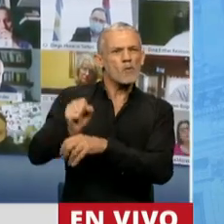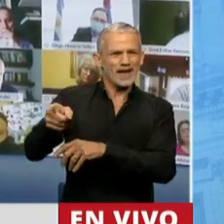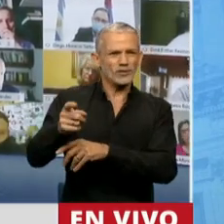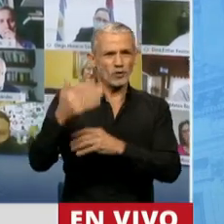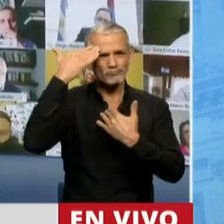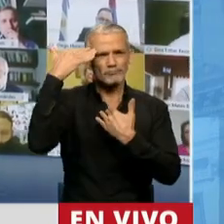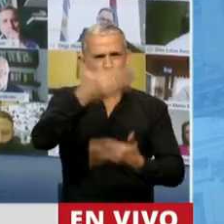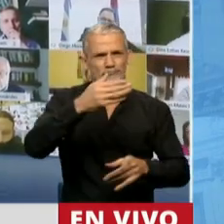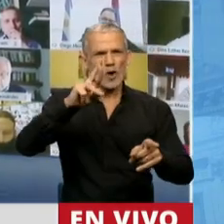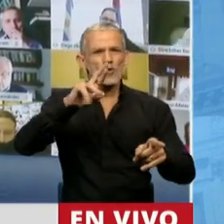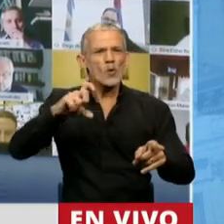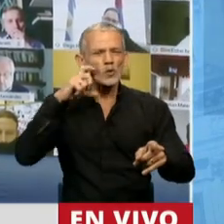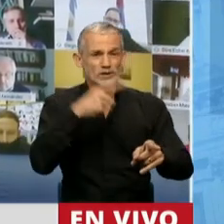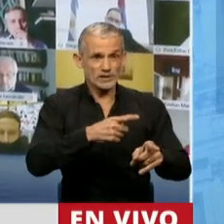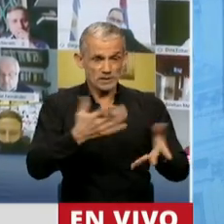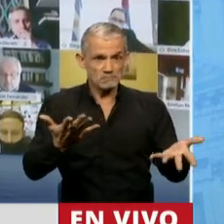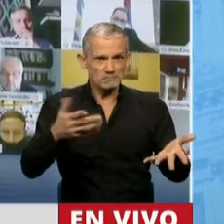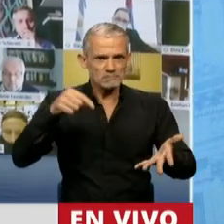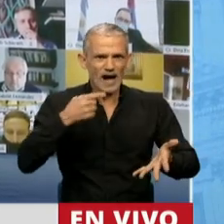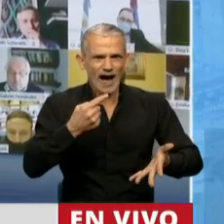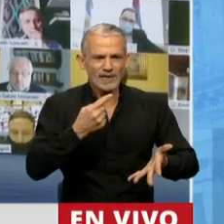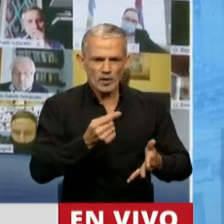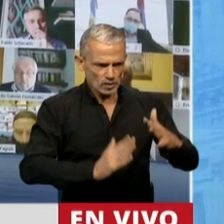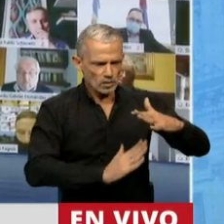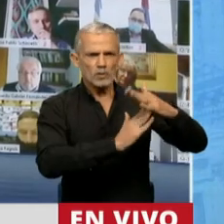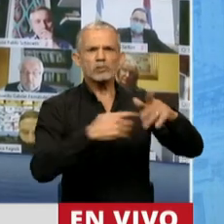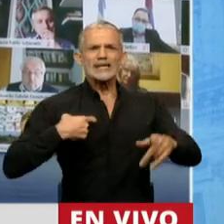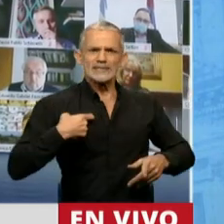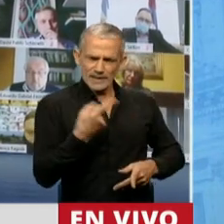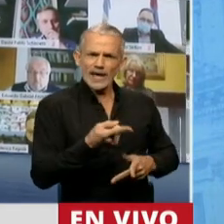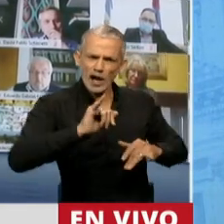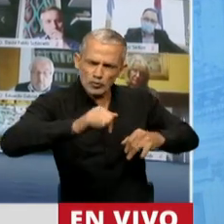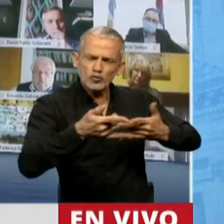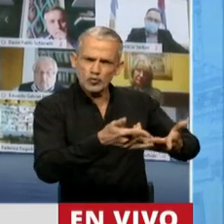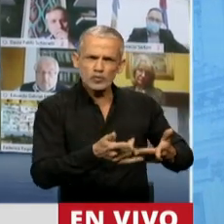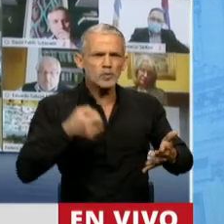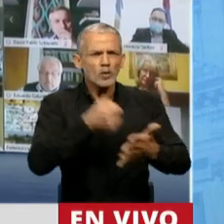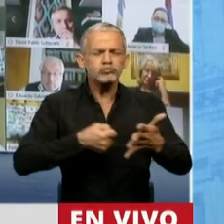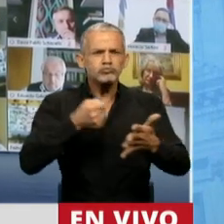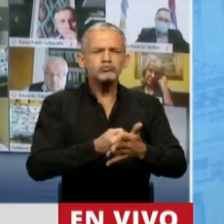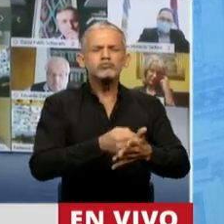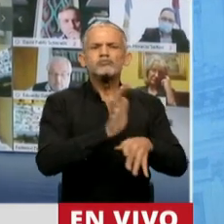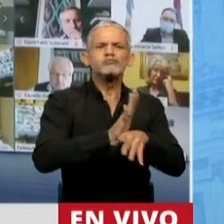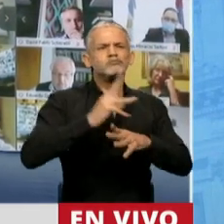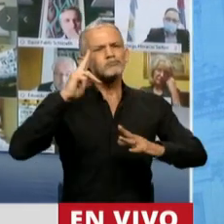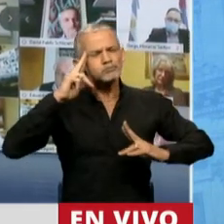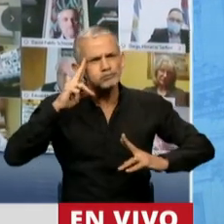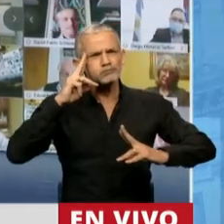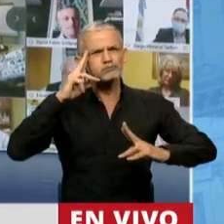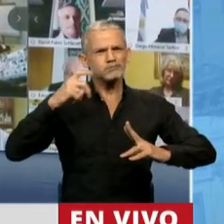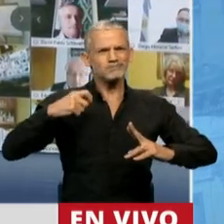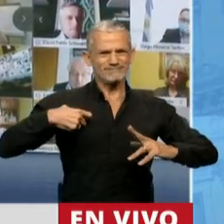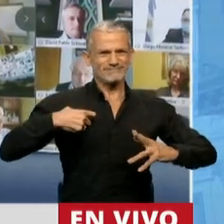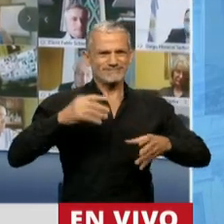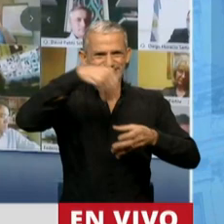Ignacio Rucci. Porque como acá se dijo, fue un dirigente sindical que le hizo honor a la clase social